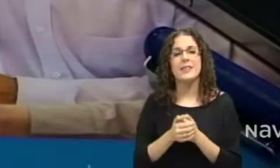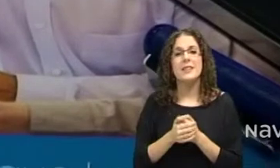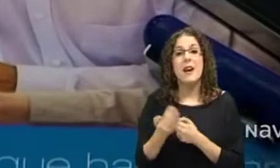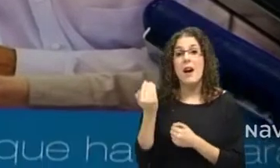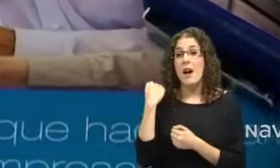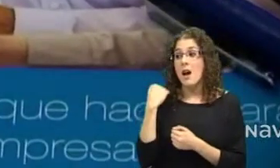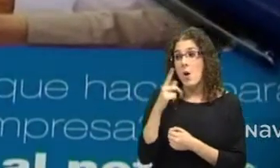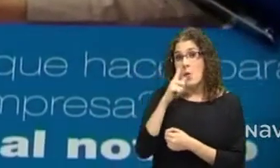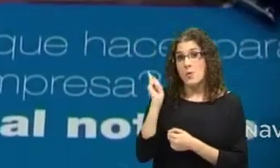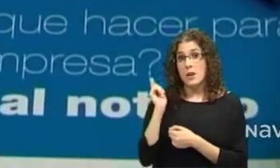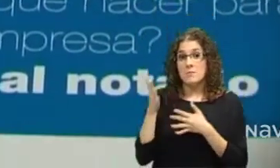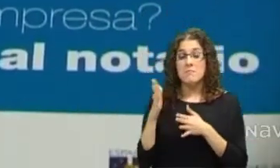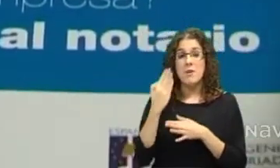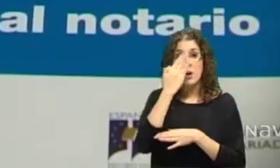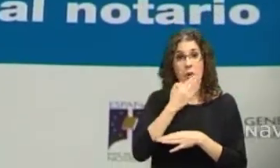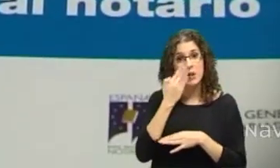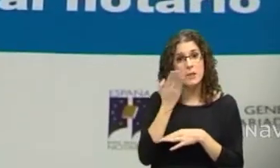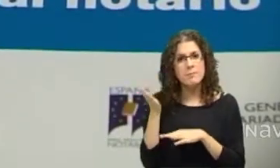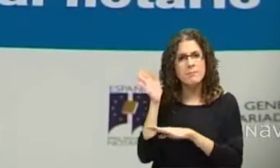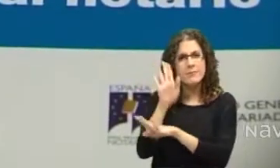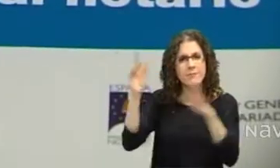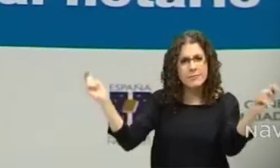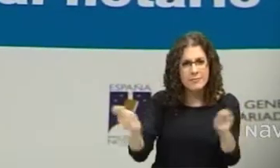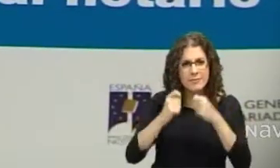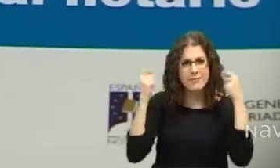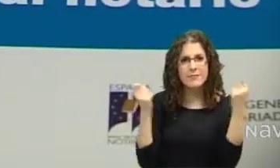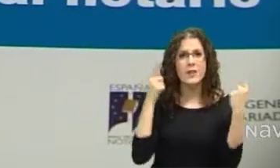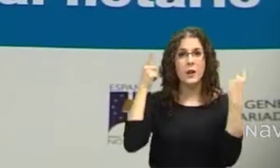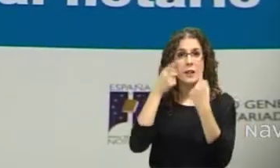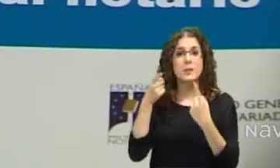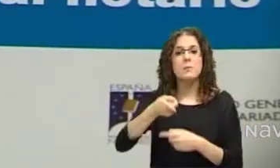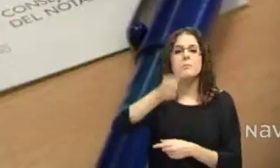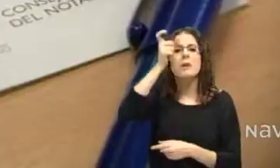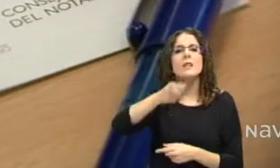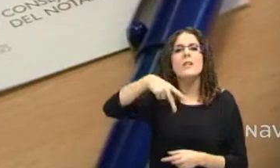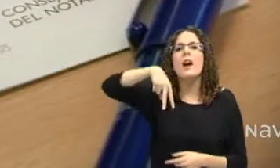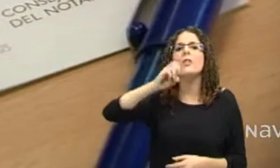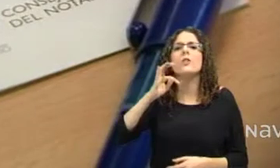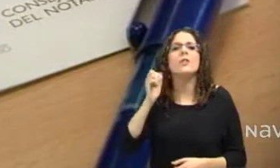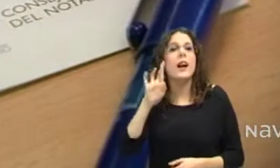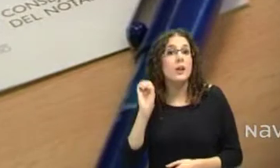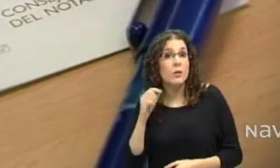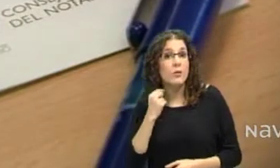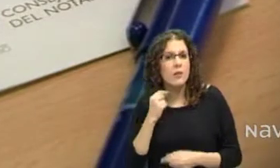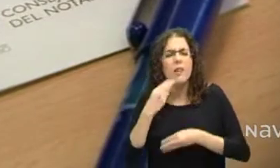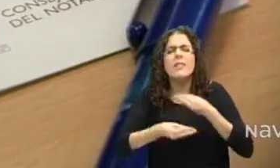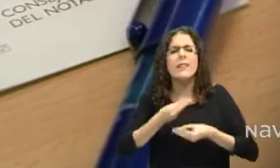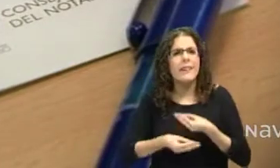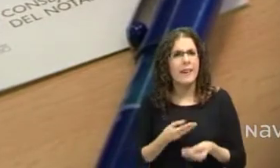prensa y de información y acercamiento a todo el público para dar a conocer la figura del notario, la labor asesora, la